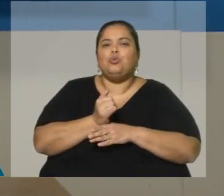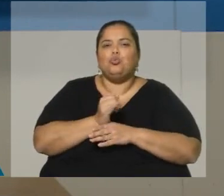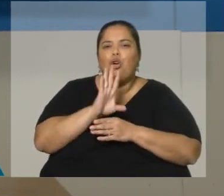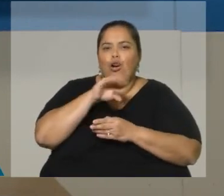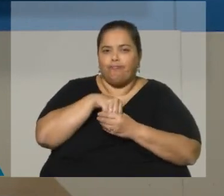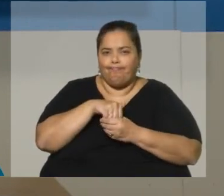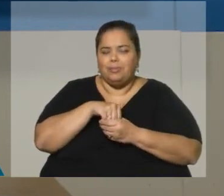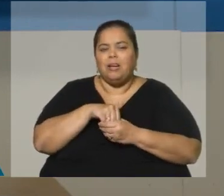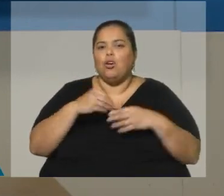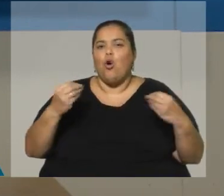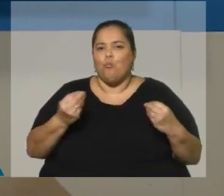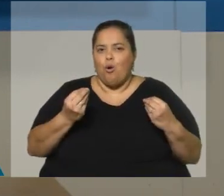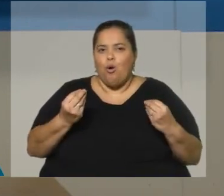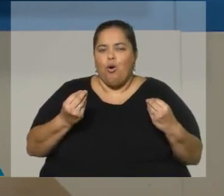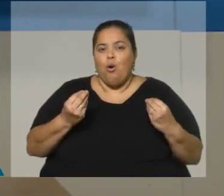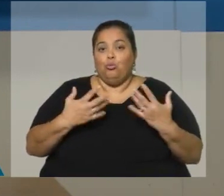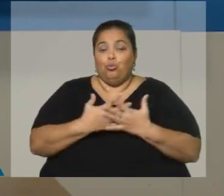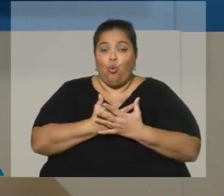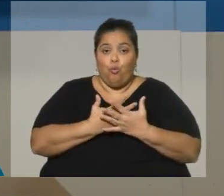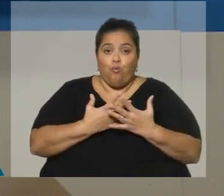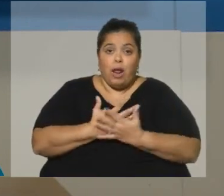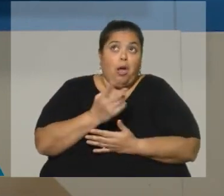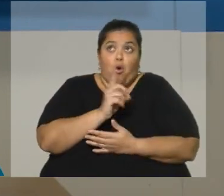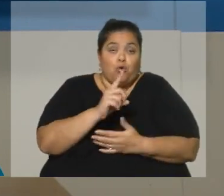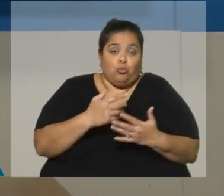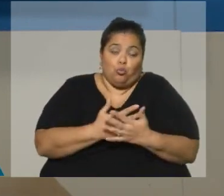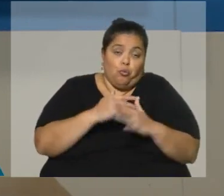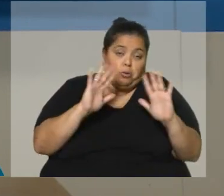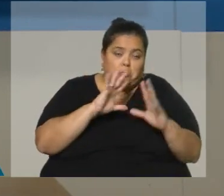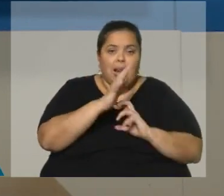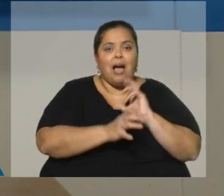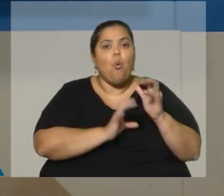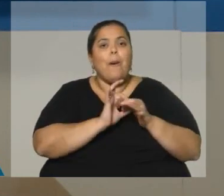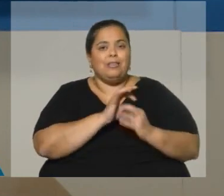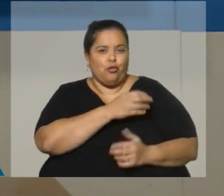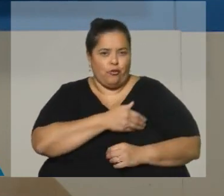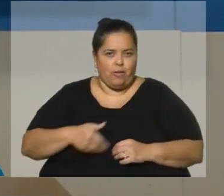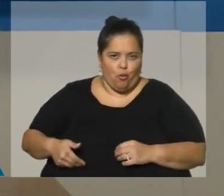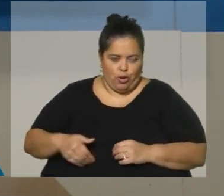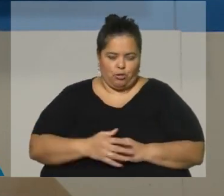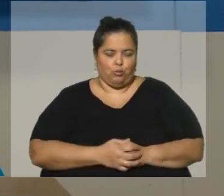análisis de lo que ha sufrido o no esta coalición de gobierno.